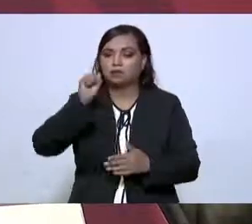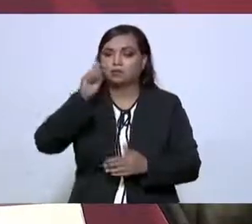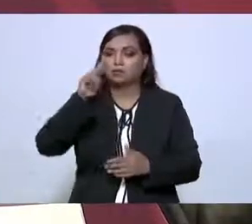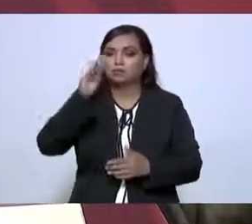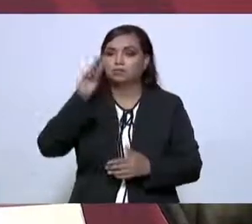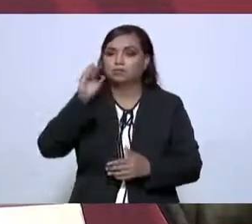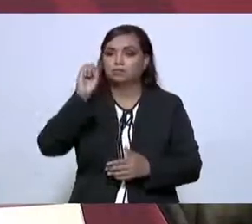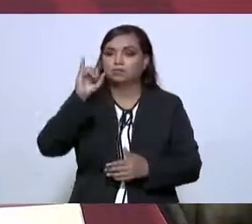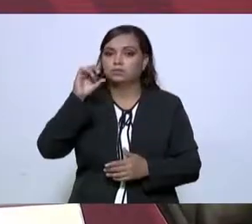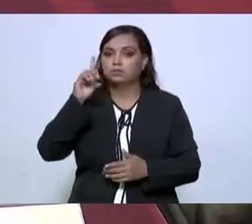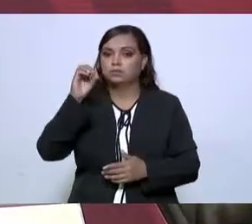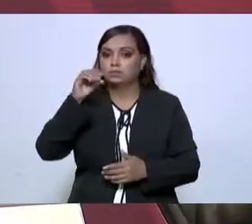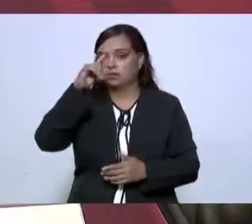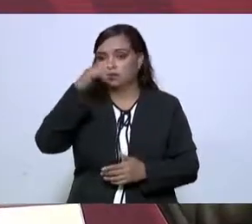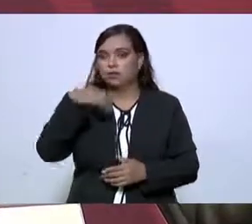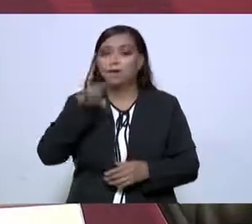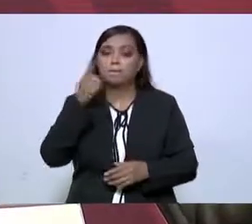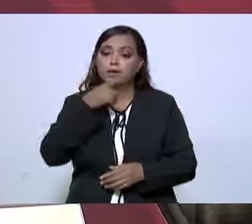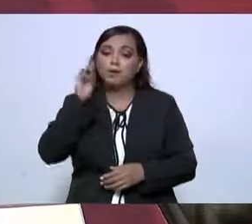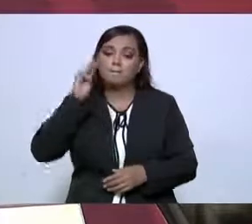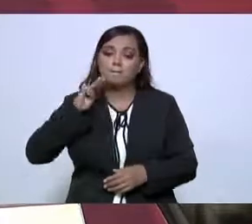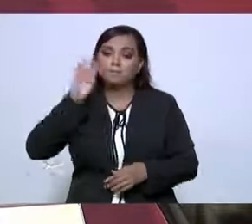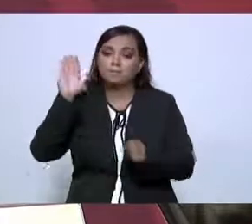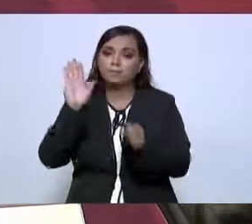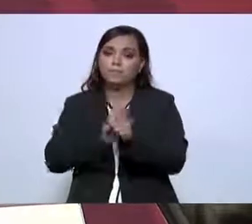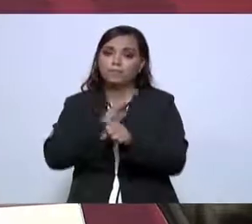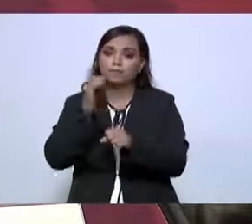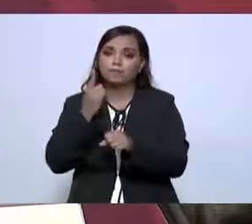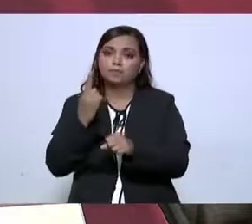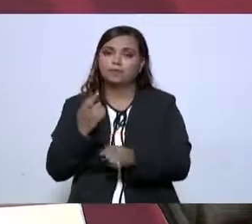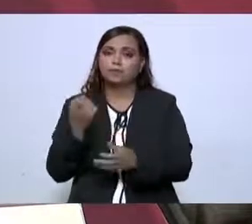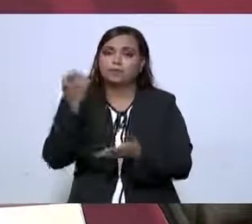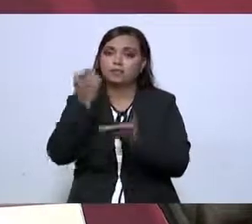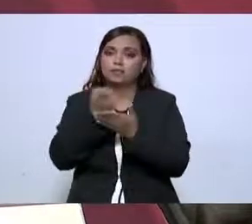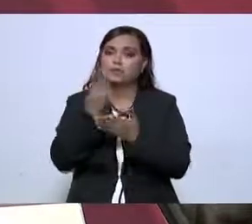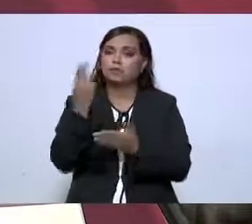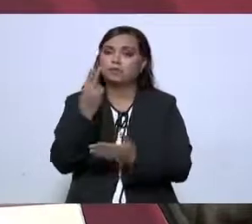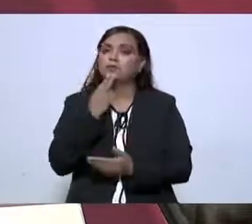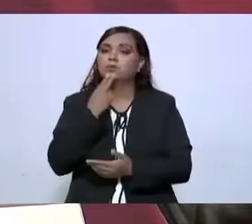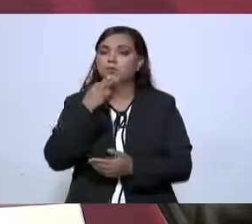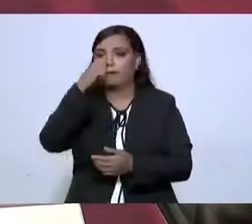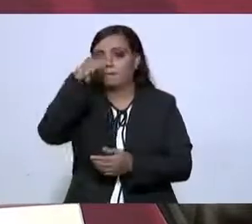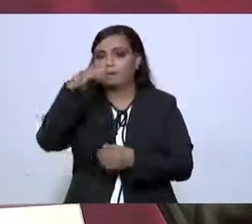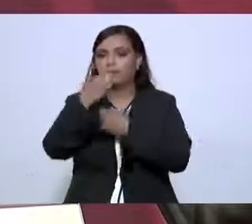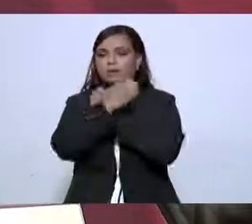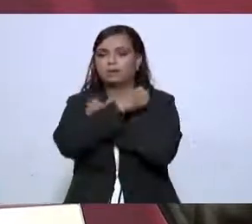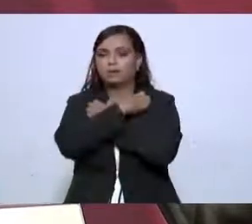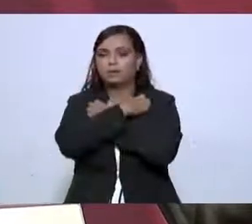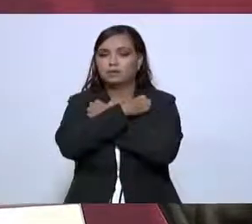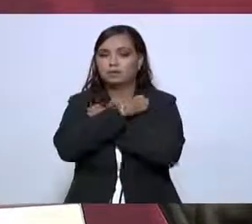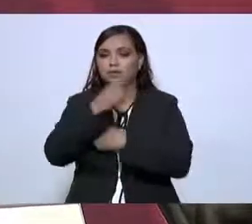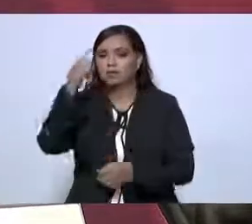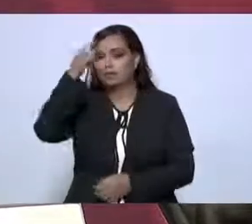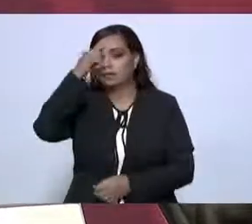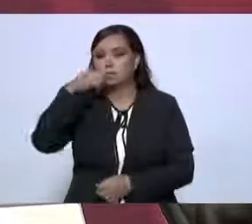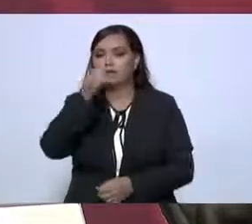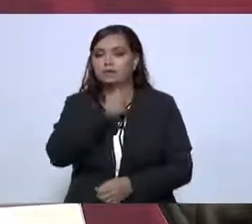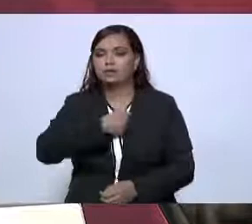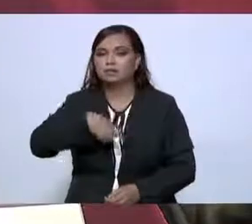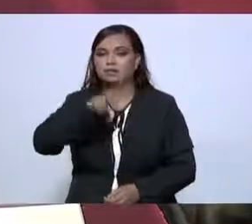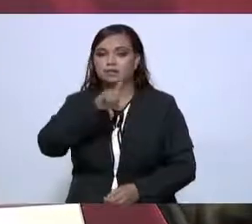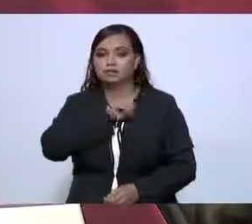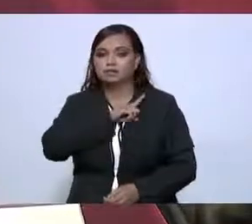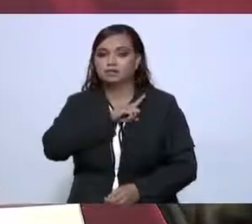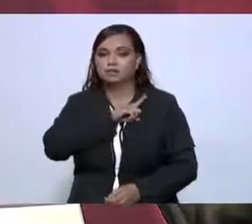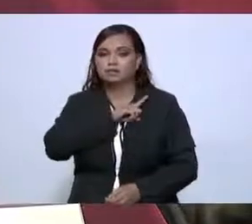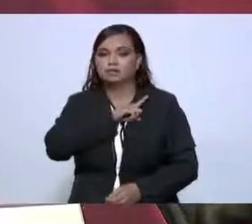estaba mal, porque ese dinero se debía de utilizar para la educación y para la salud.